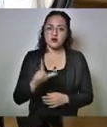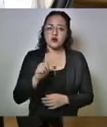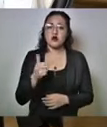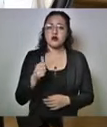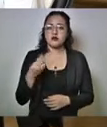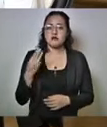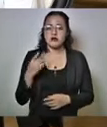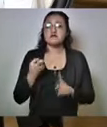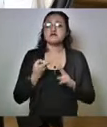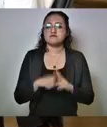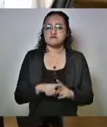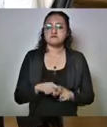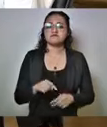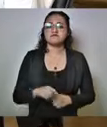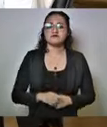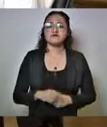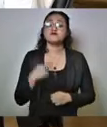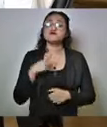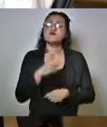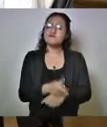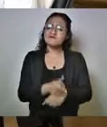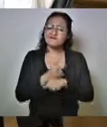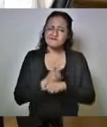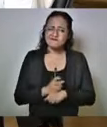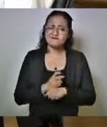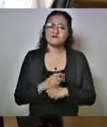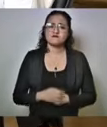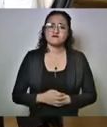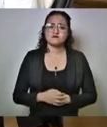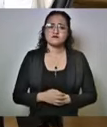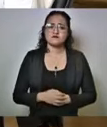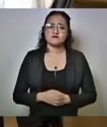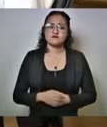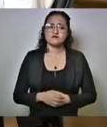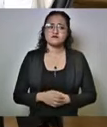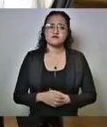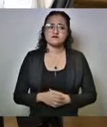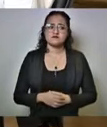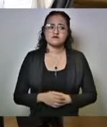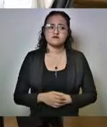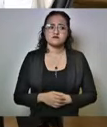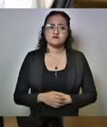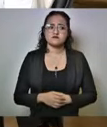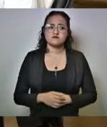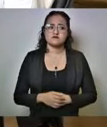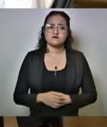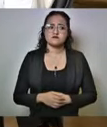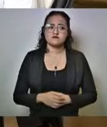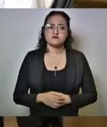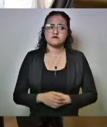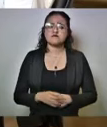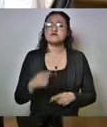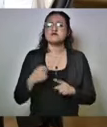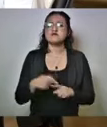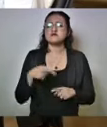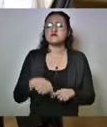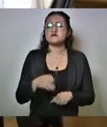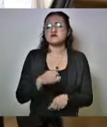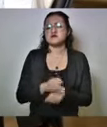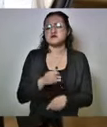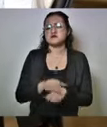Recomendamos, exhortamos, exhortamos que la movilidad